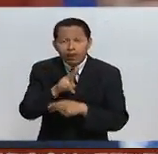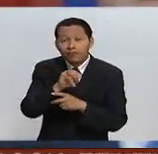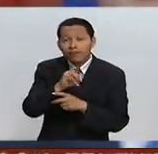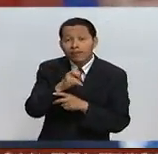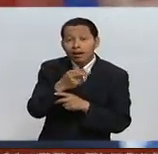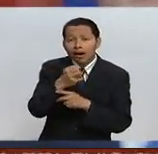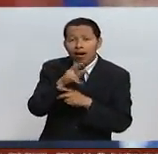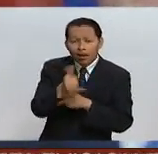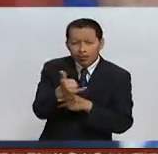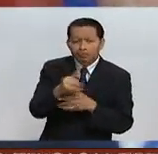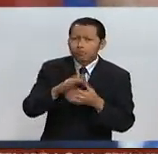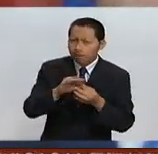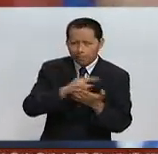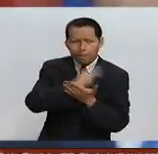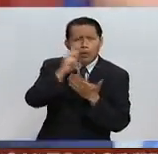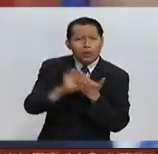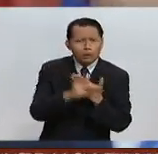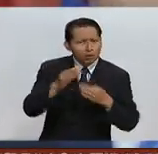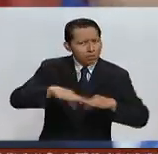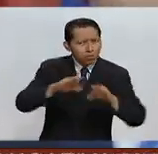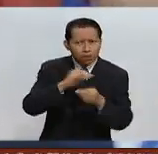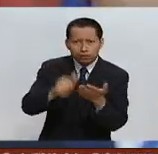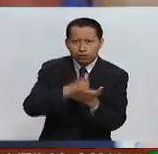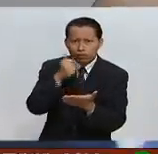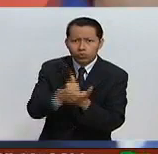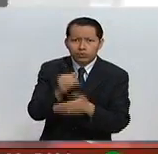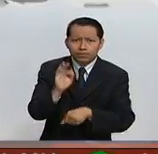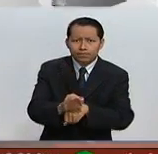la atención de los proyectos prioritarios para la capital.